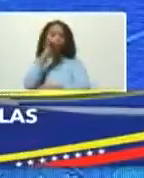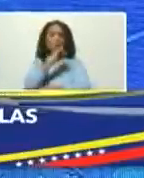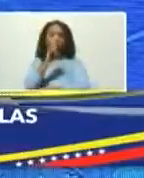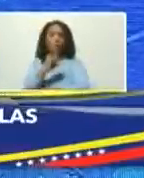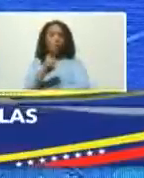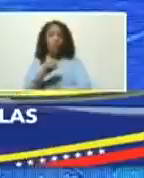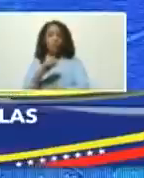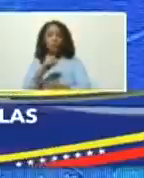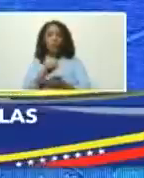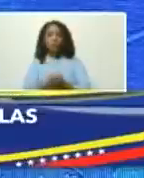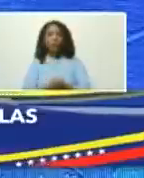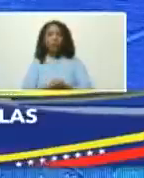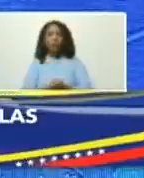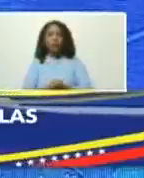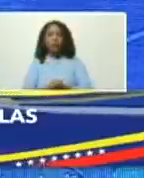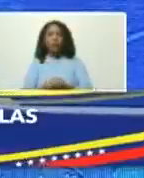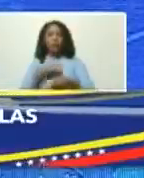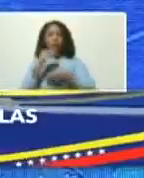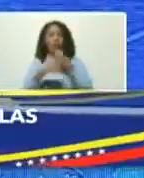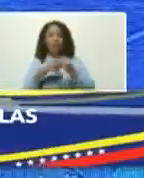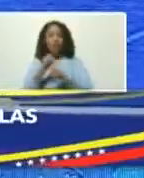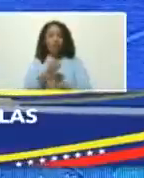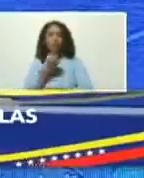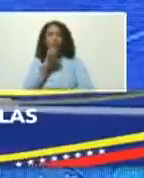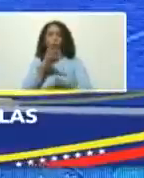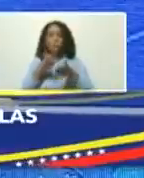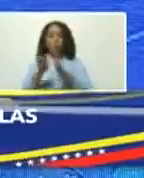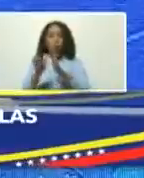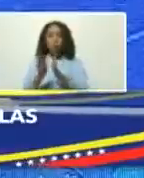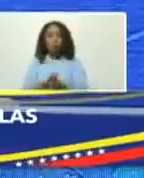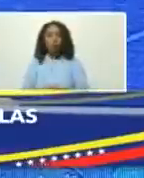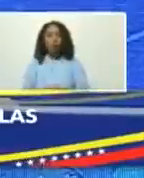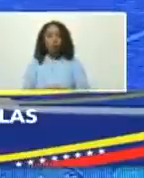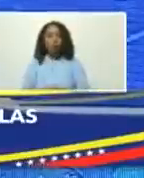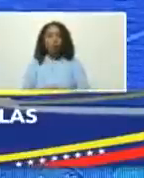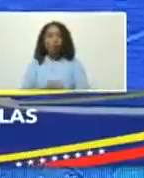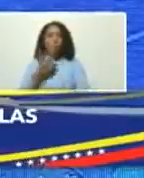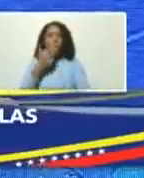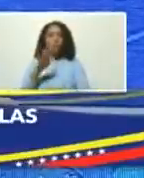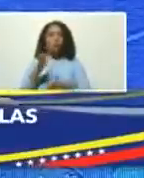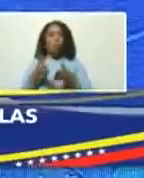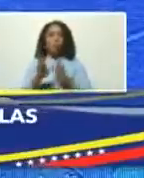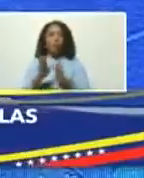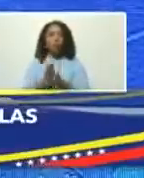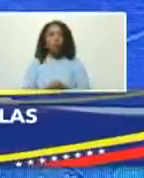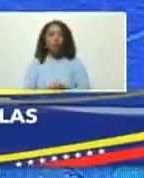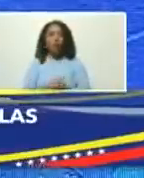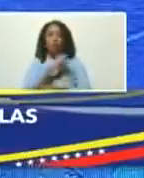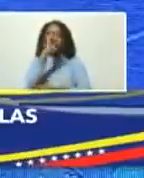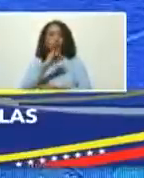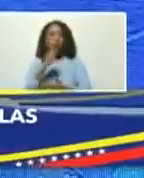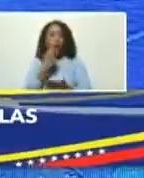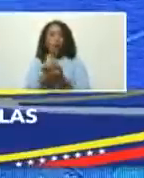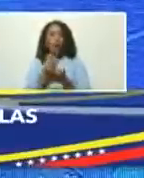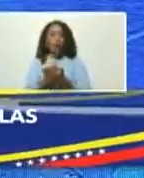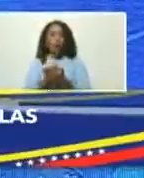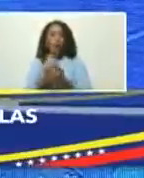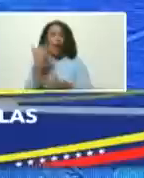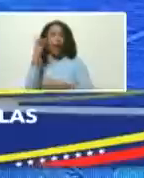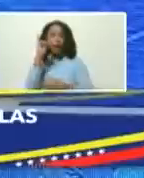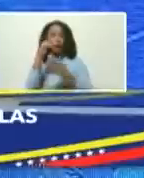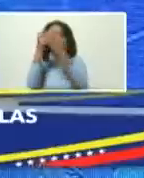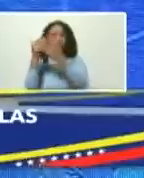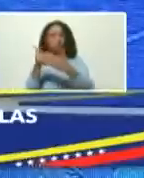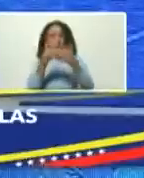van a determinar el buen nacimiento el pronto nacimiento de las zonas económicas que están en estudio